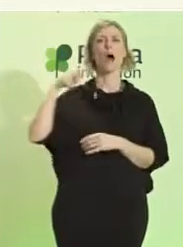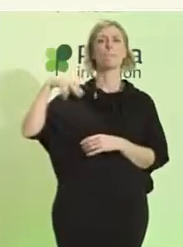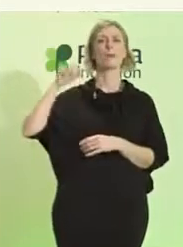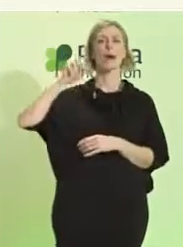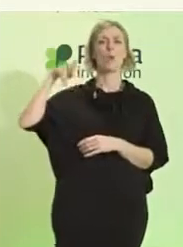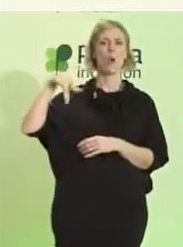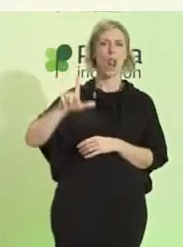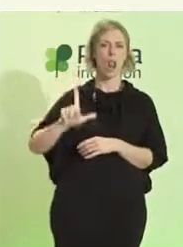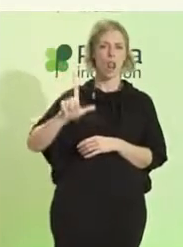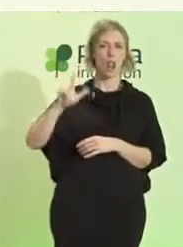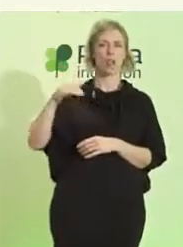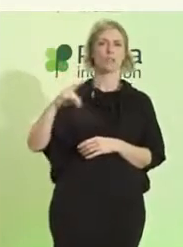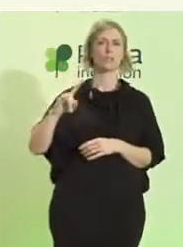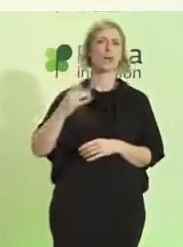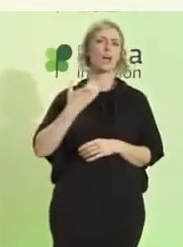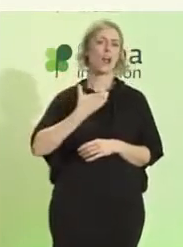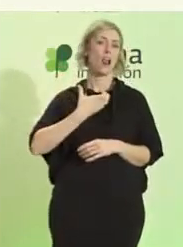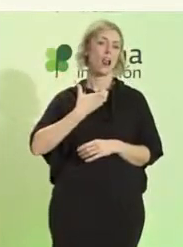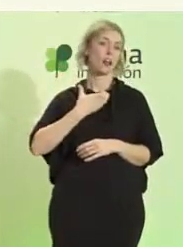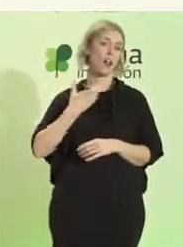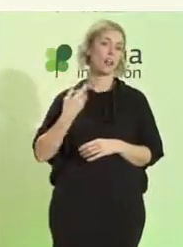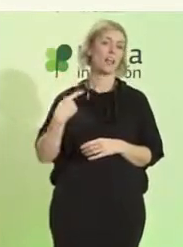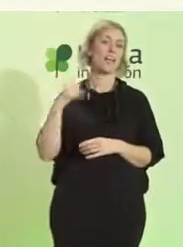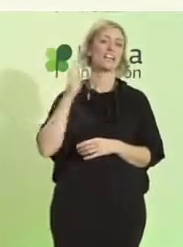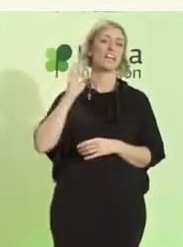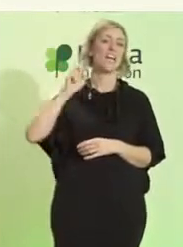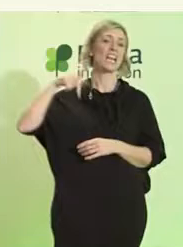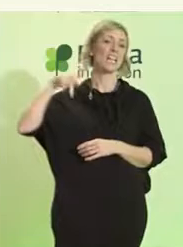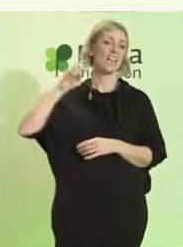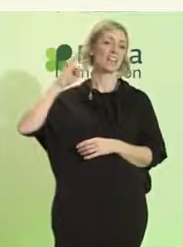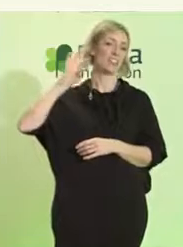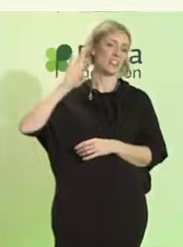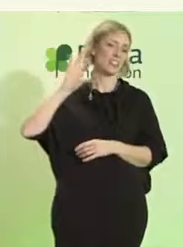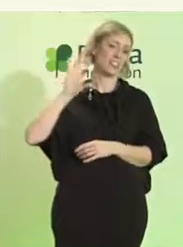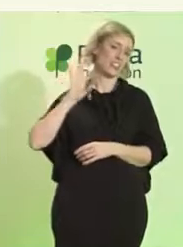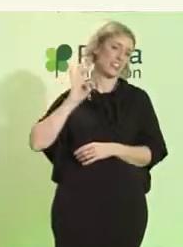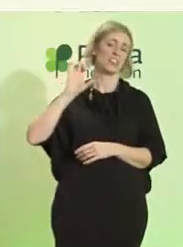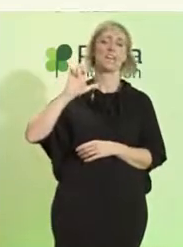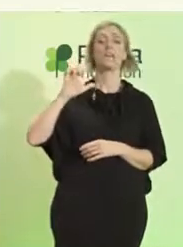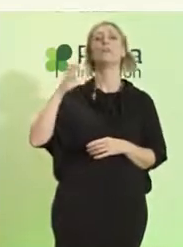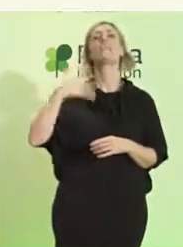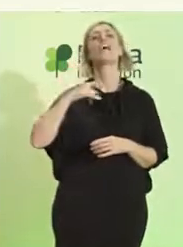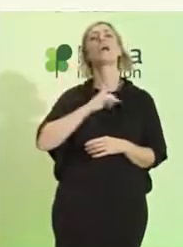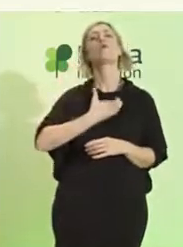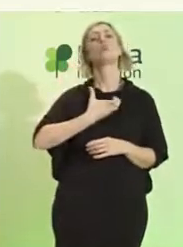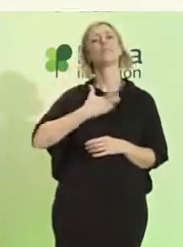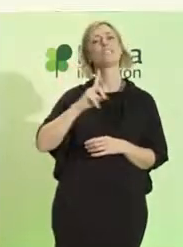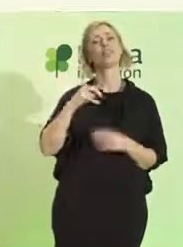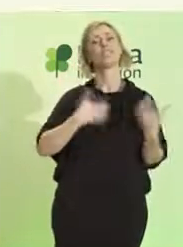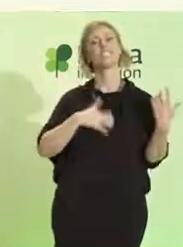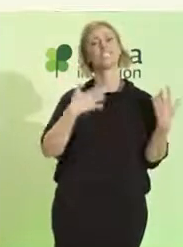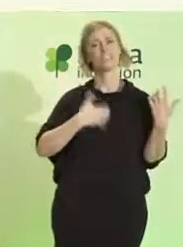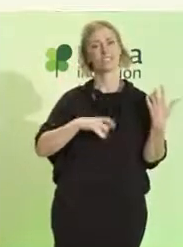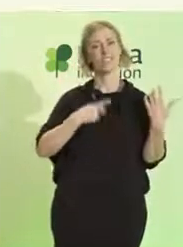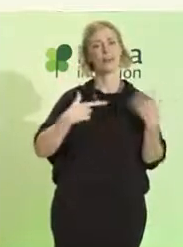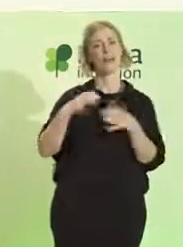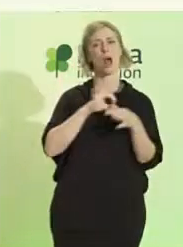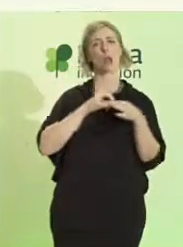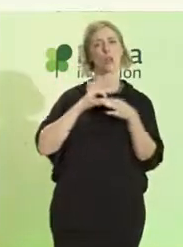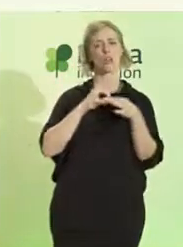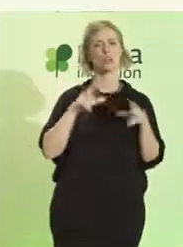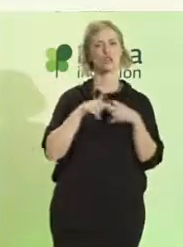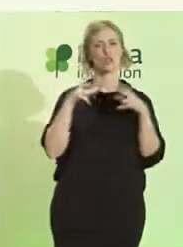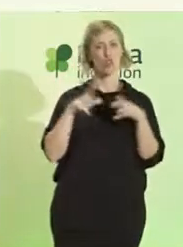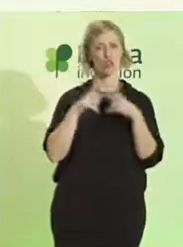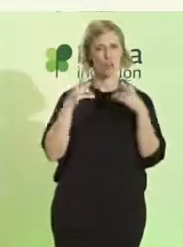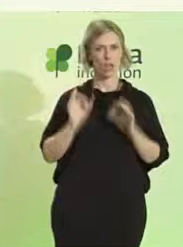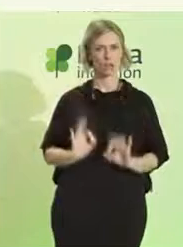y delegado de área de hábitat urbano y cohesión social del Ayuntamiento de Sevilla. ¿Y